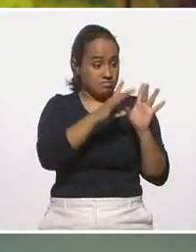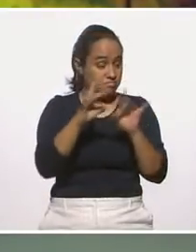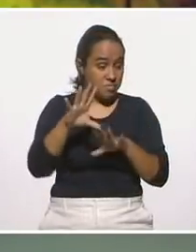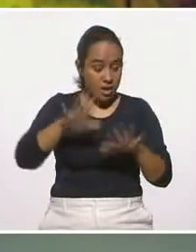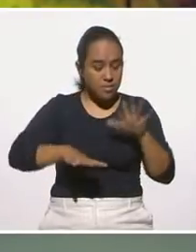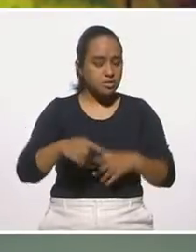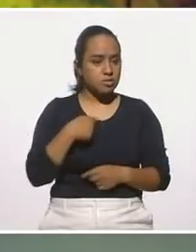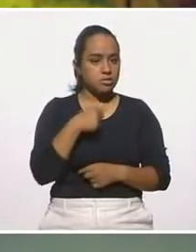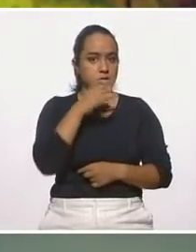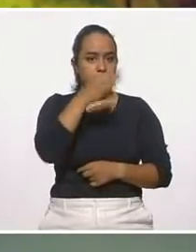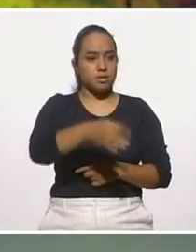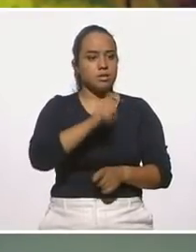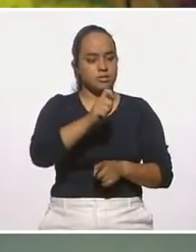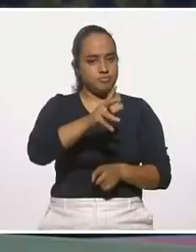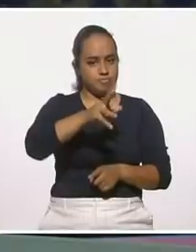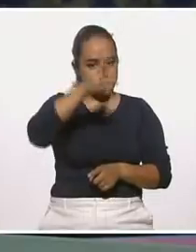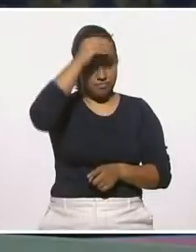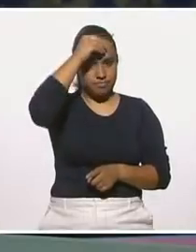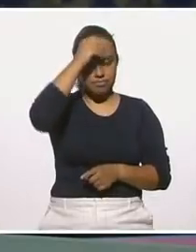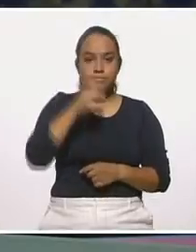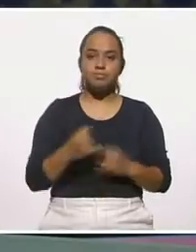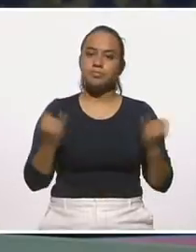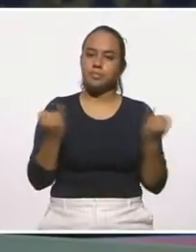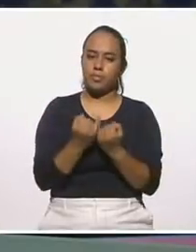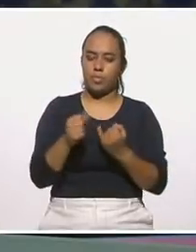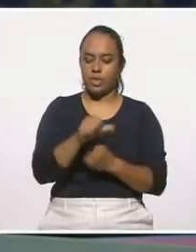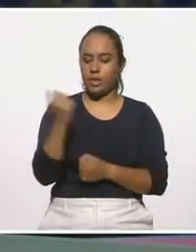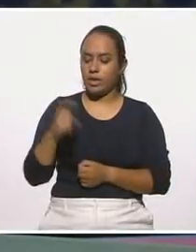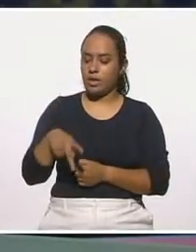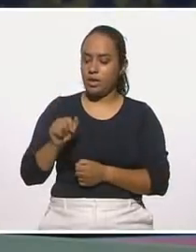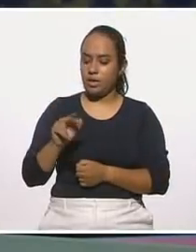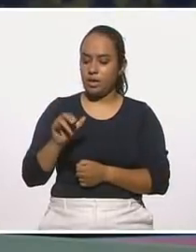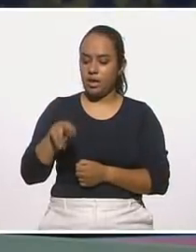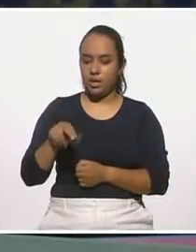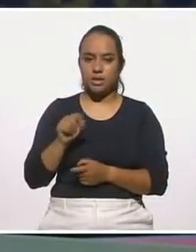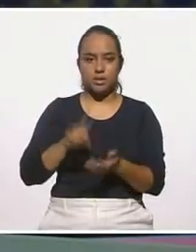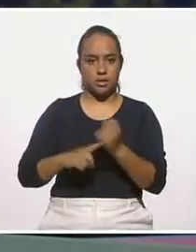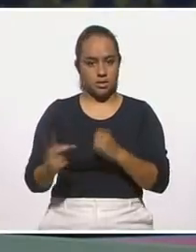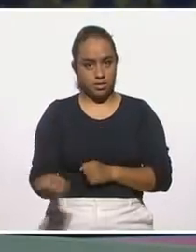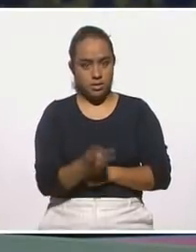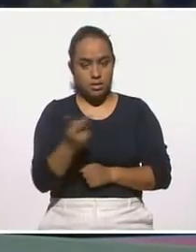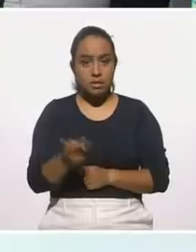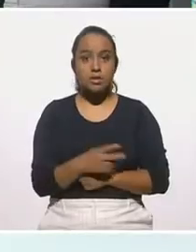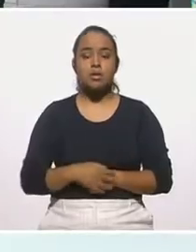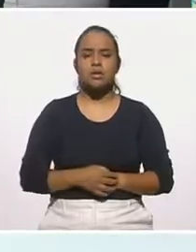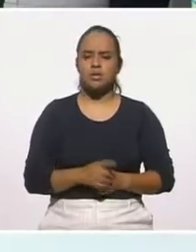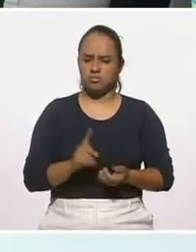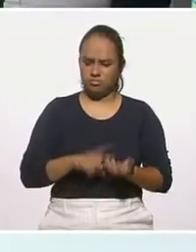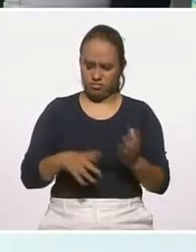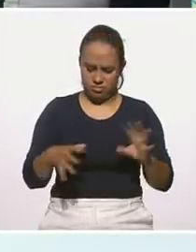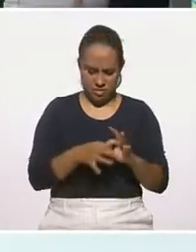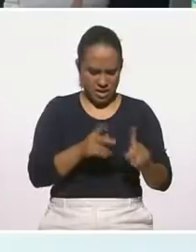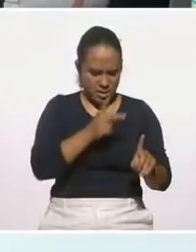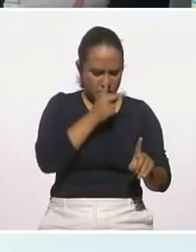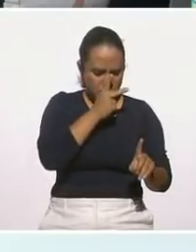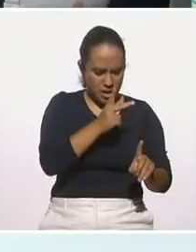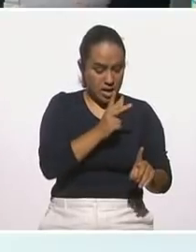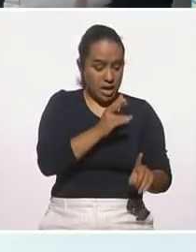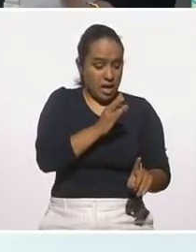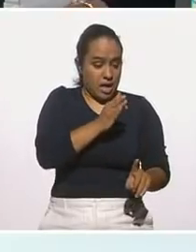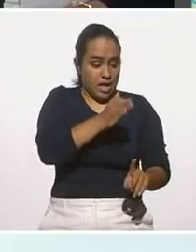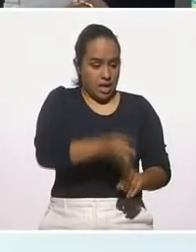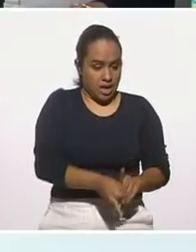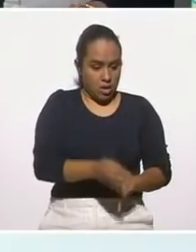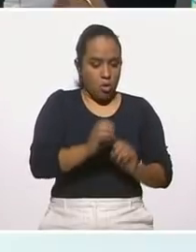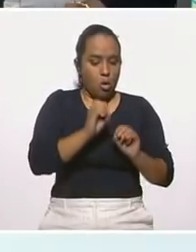y tomo las cosas como aprendizaje. También aquí, por ejemplo, Karina Sandoval nos hace una pregunta. ¿Qué tanto se relacionan las palabras aceptación,